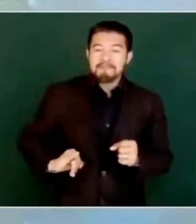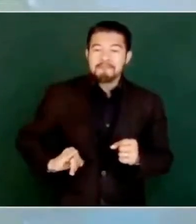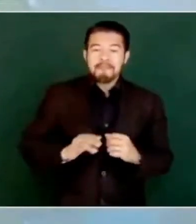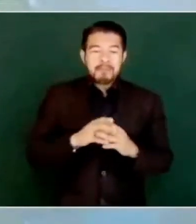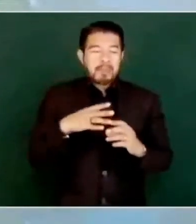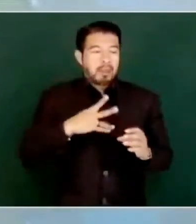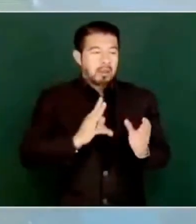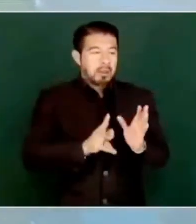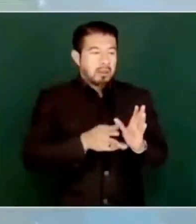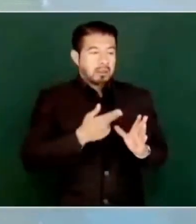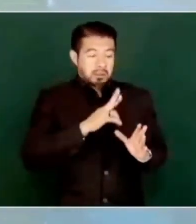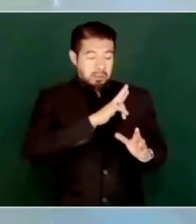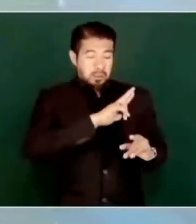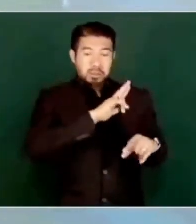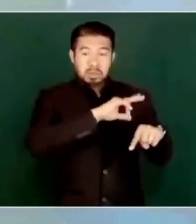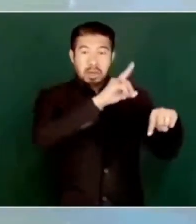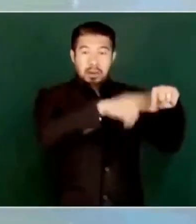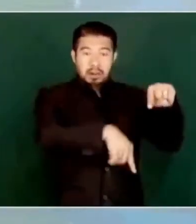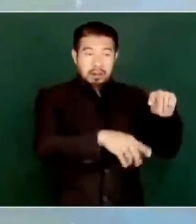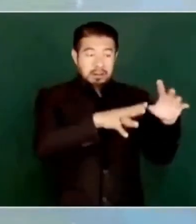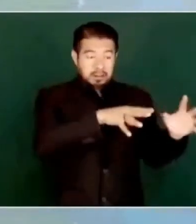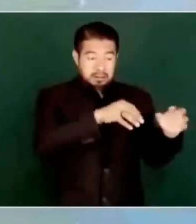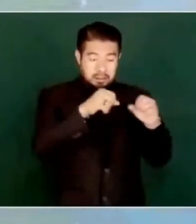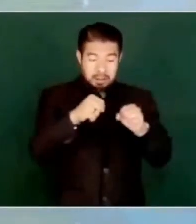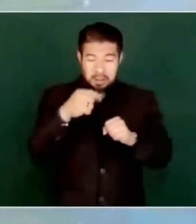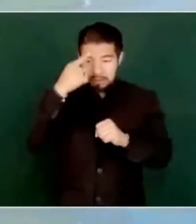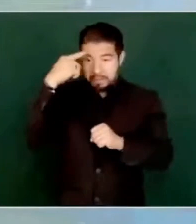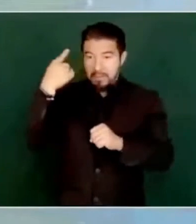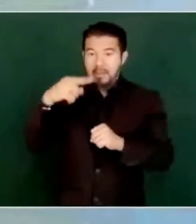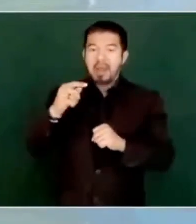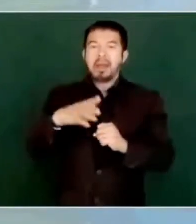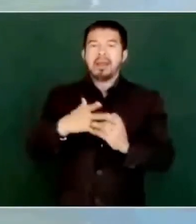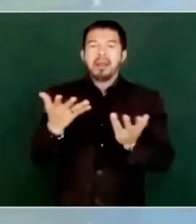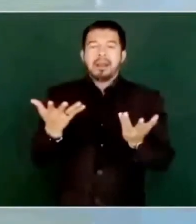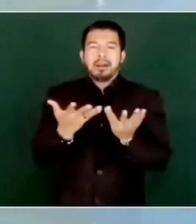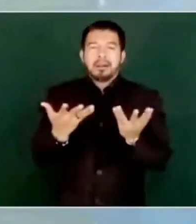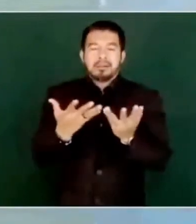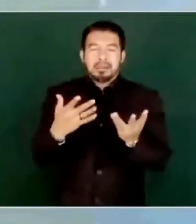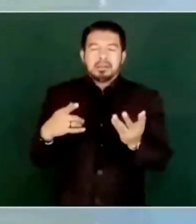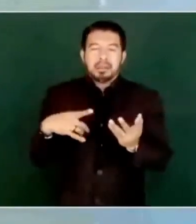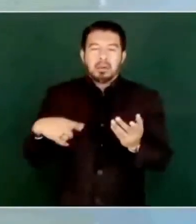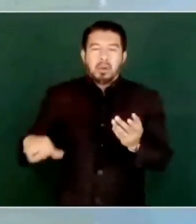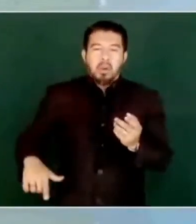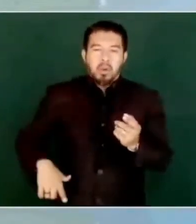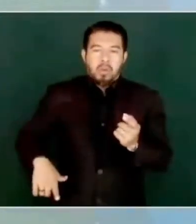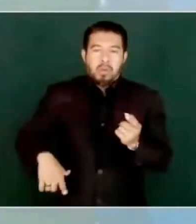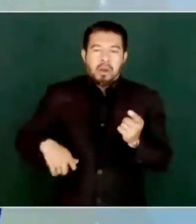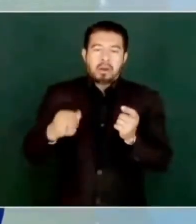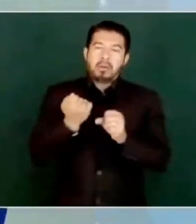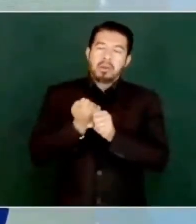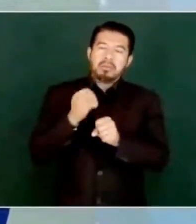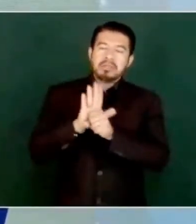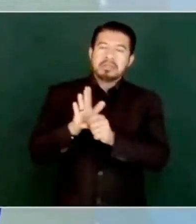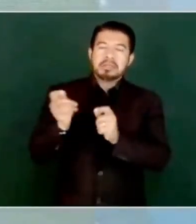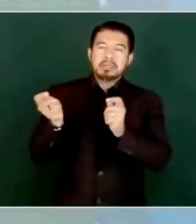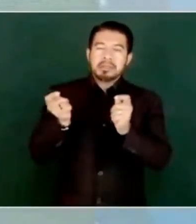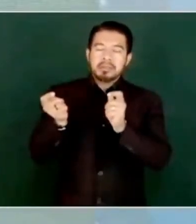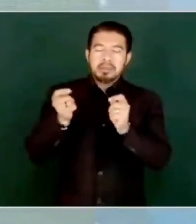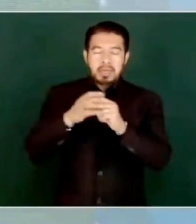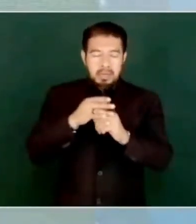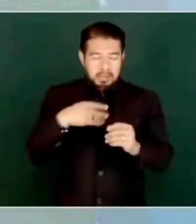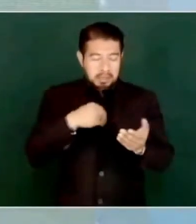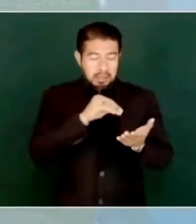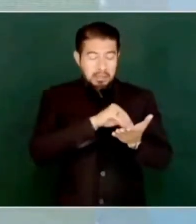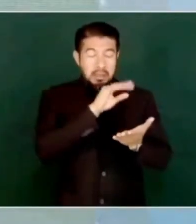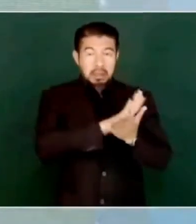al servicio de minorías rapaces, quedó